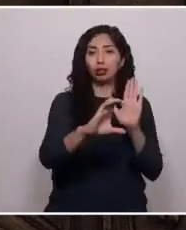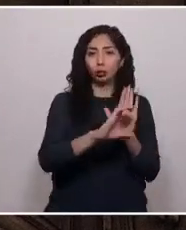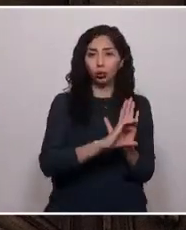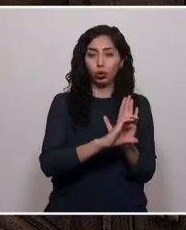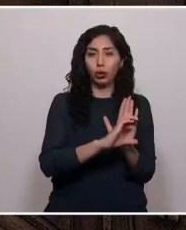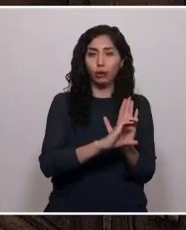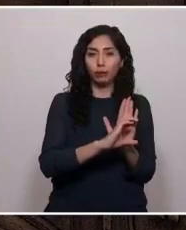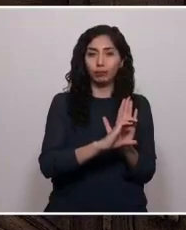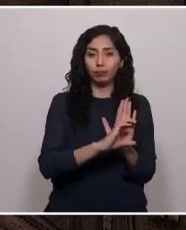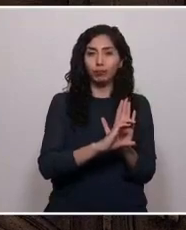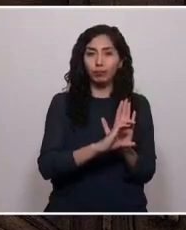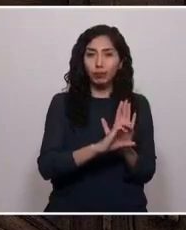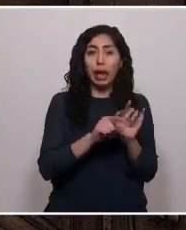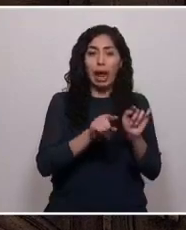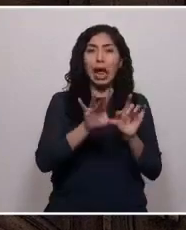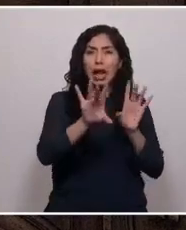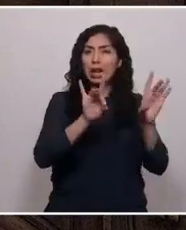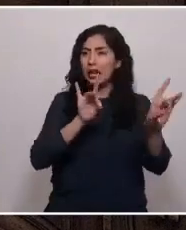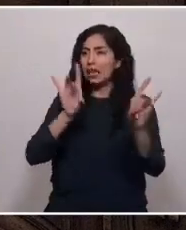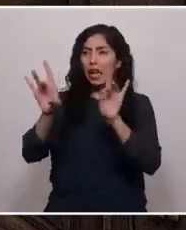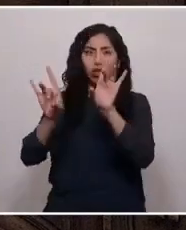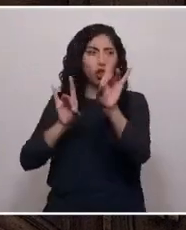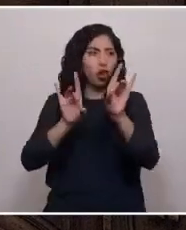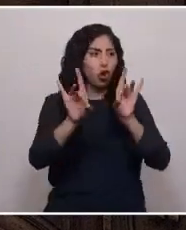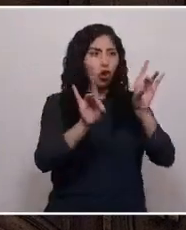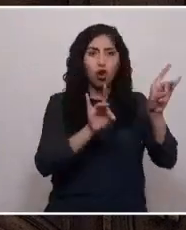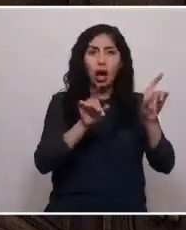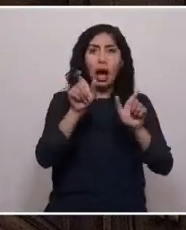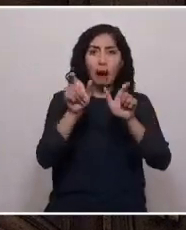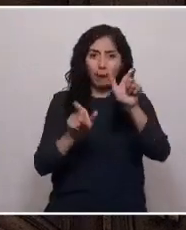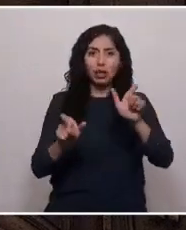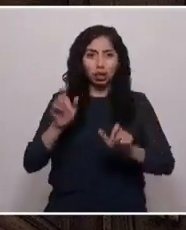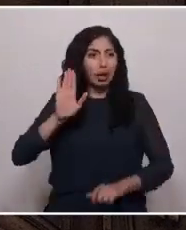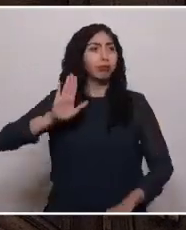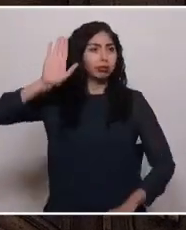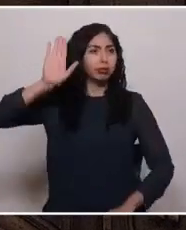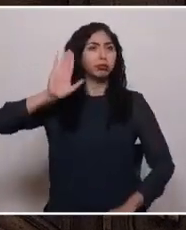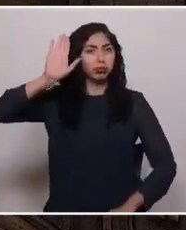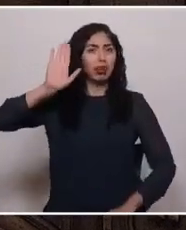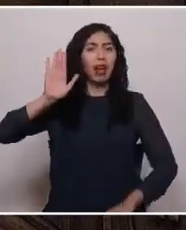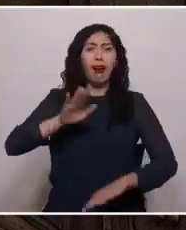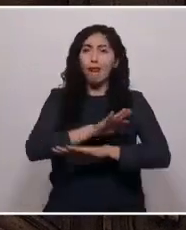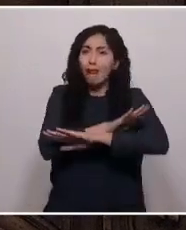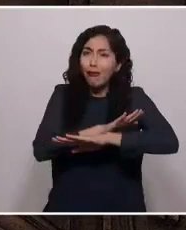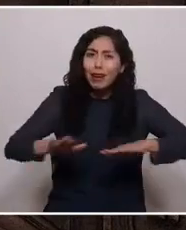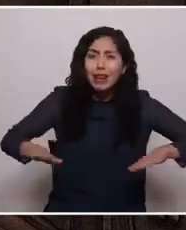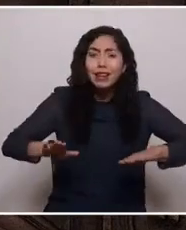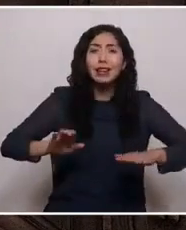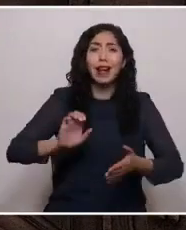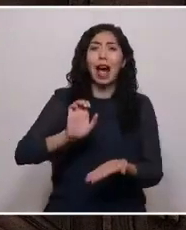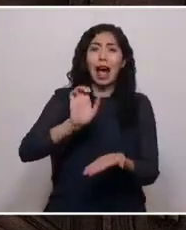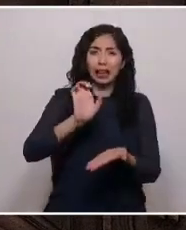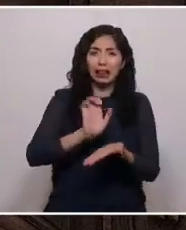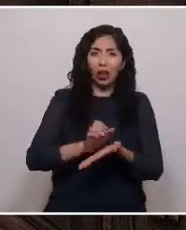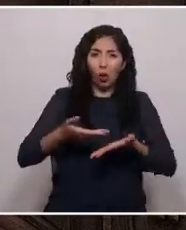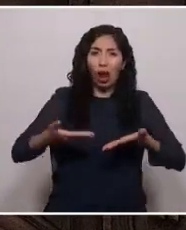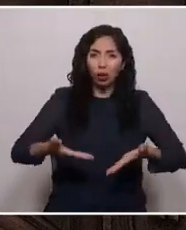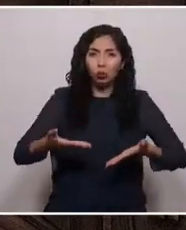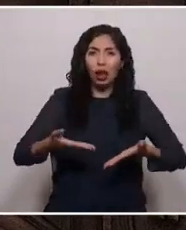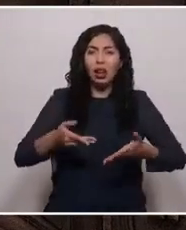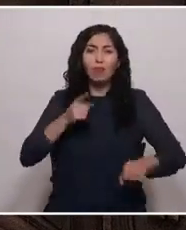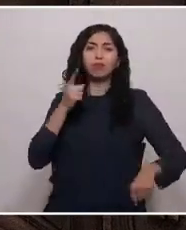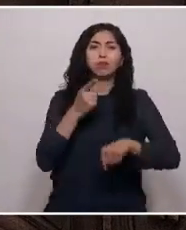Elegiendo como redactores a quienes se mostraron partidarios de poner fin al Estado subsidiario, impuesto por el régimen